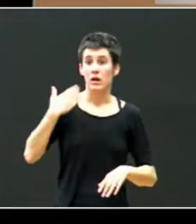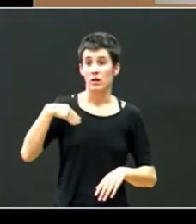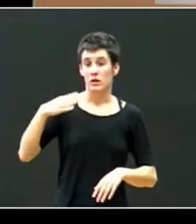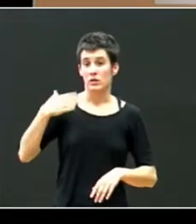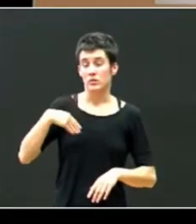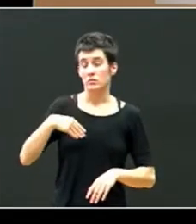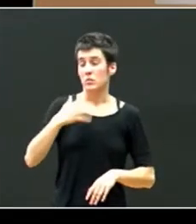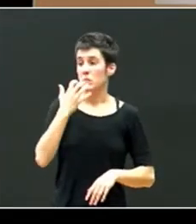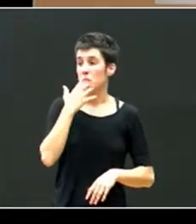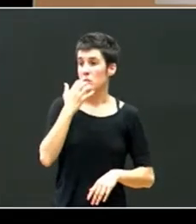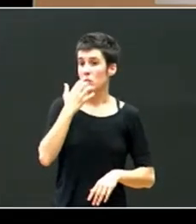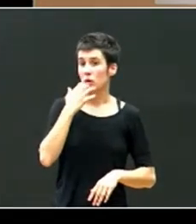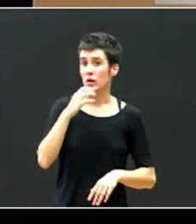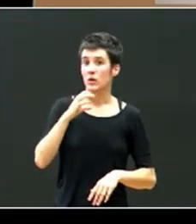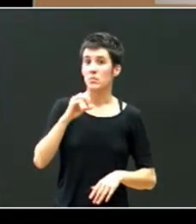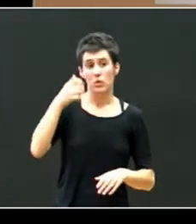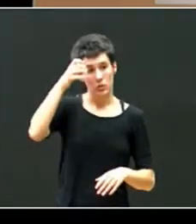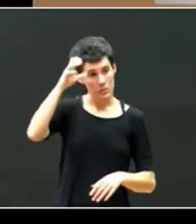niños adoptados de Europa del Este